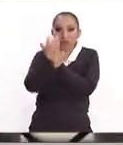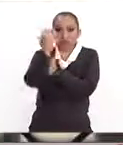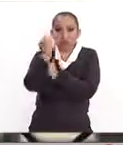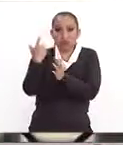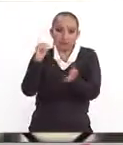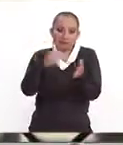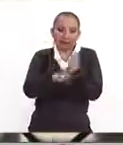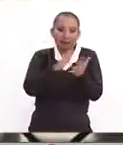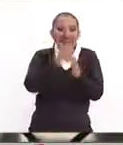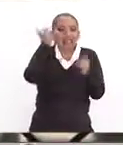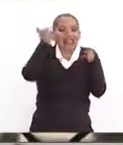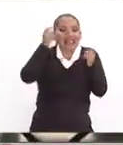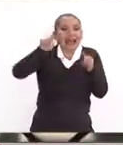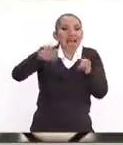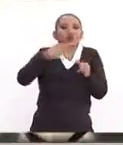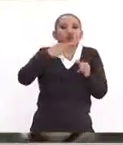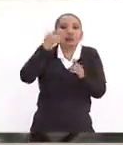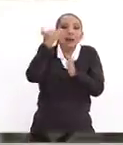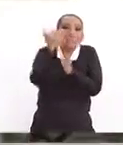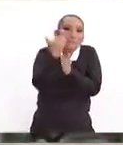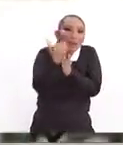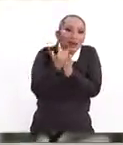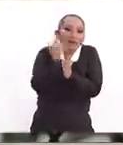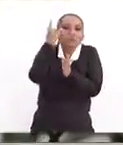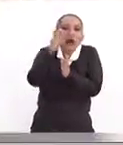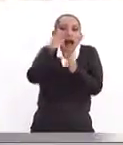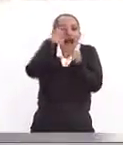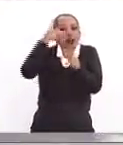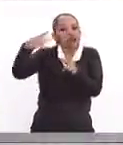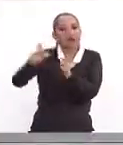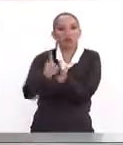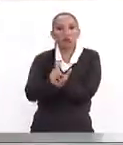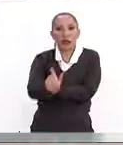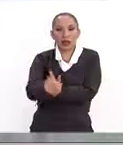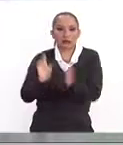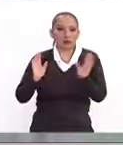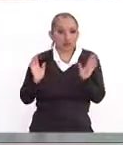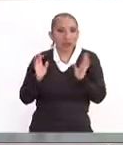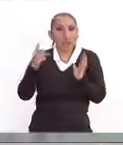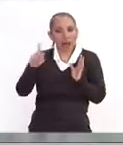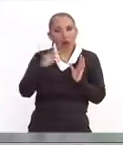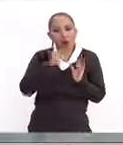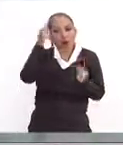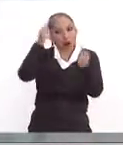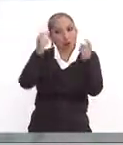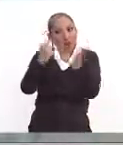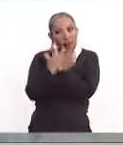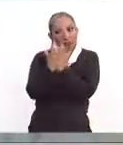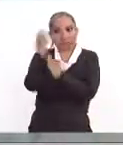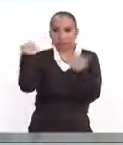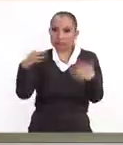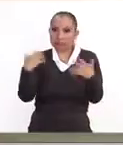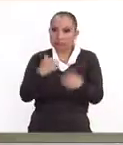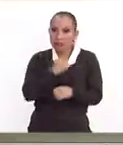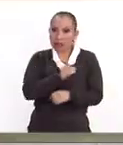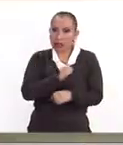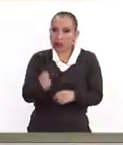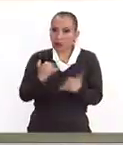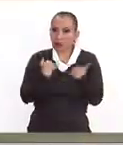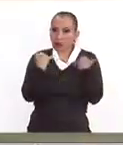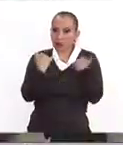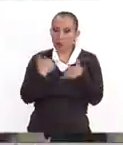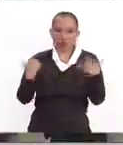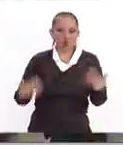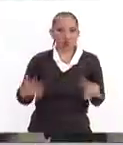de la libertad. La idea es que se use lo menos posible para respetar sus derechos humanos, pero hay casos en que sí es necesario, ¿no? Así es.